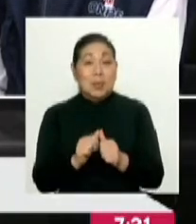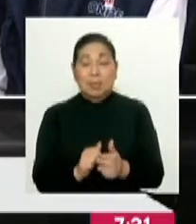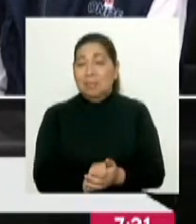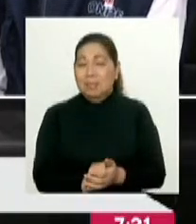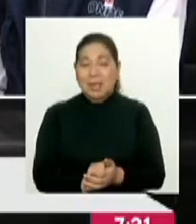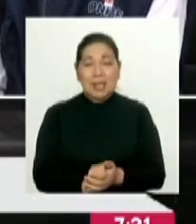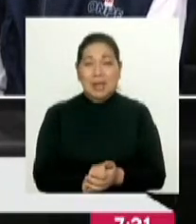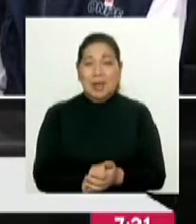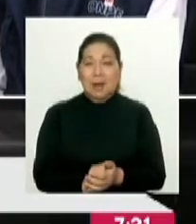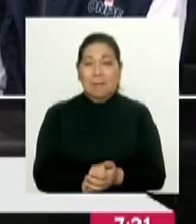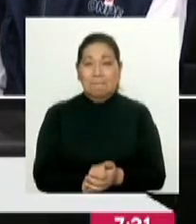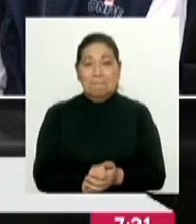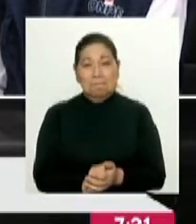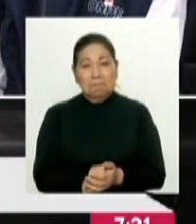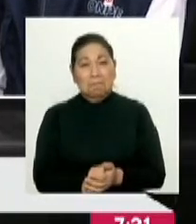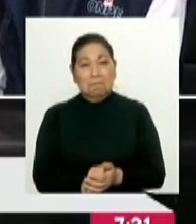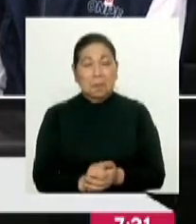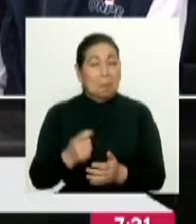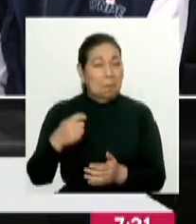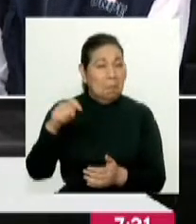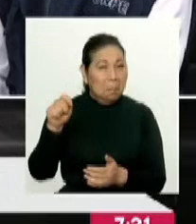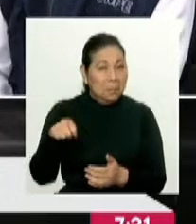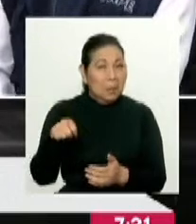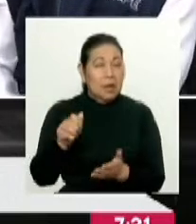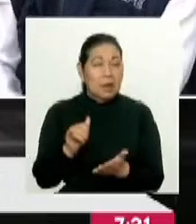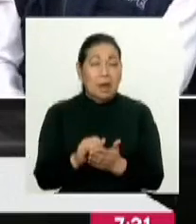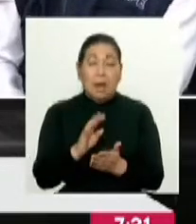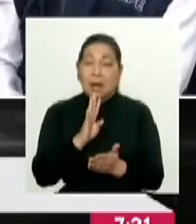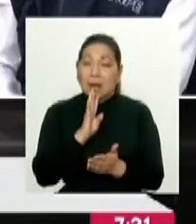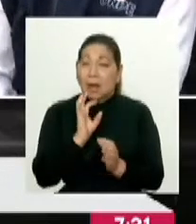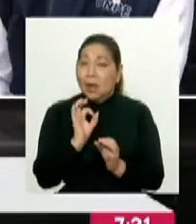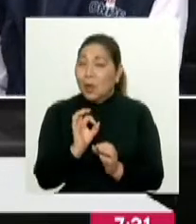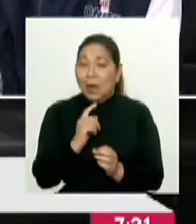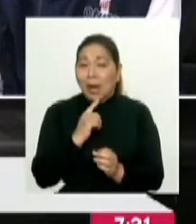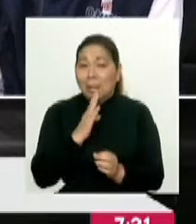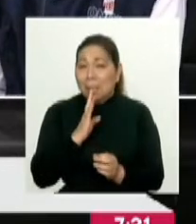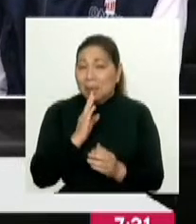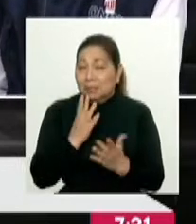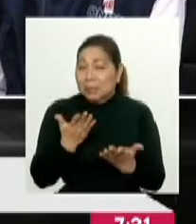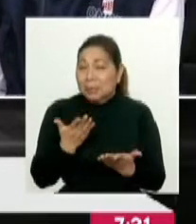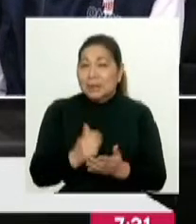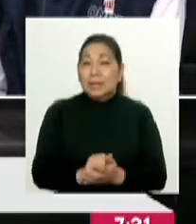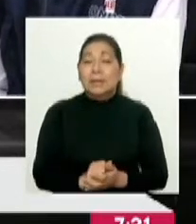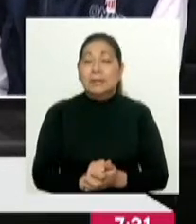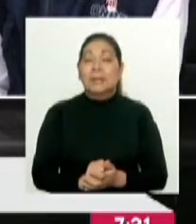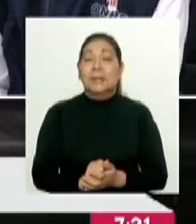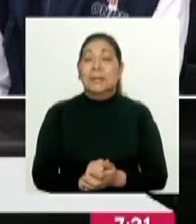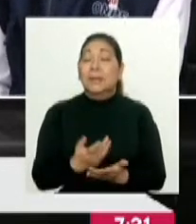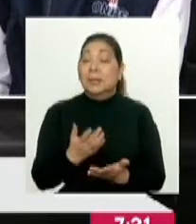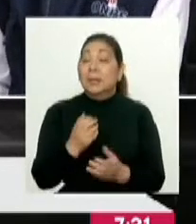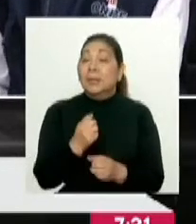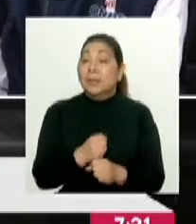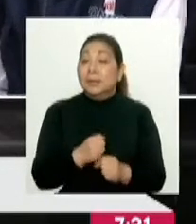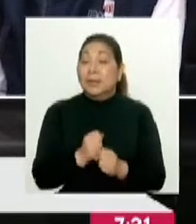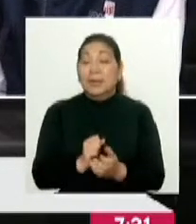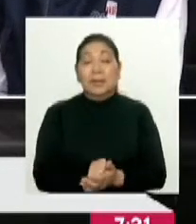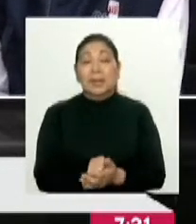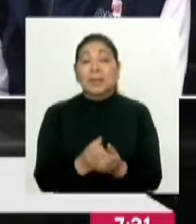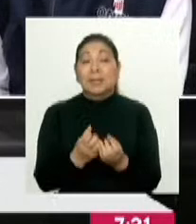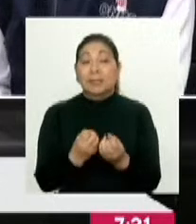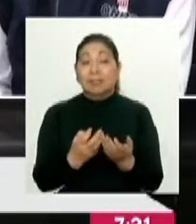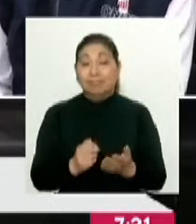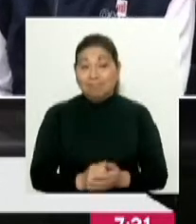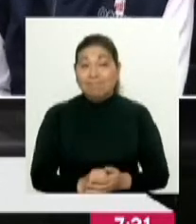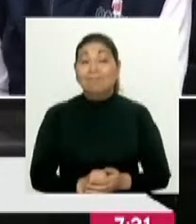¿tienen un porcentaje de aquellos que han declarado o que no han declarado? A ver, asústenos por favor un Sí, bueno, es un trabajo bastante